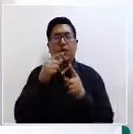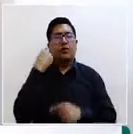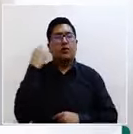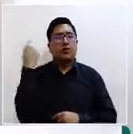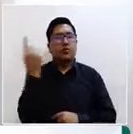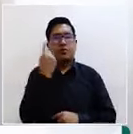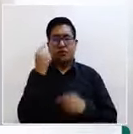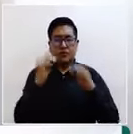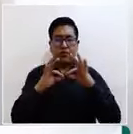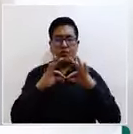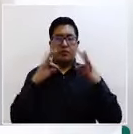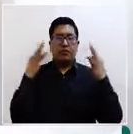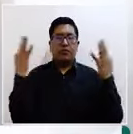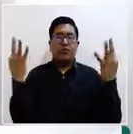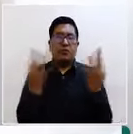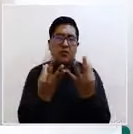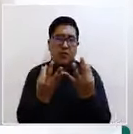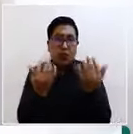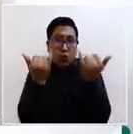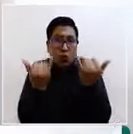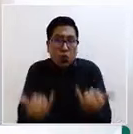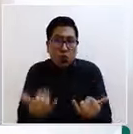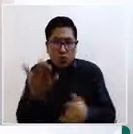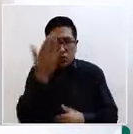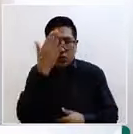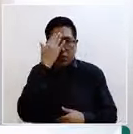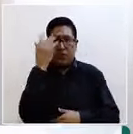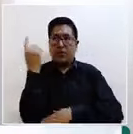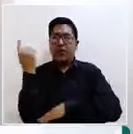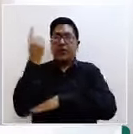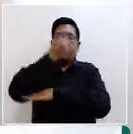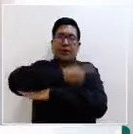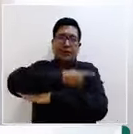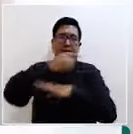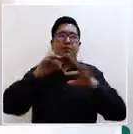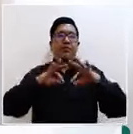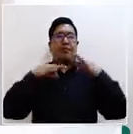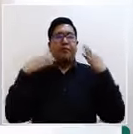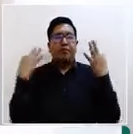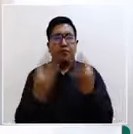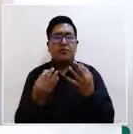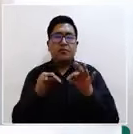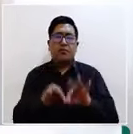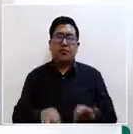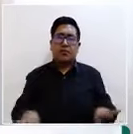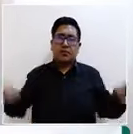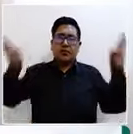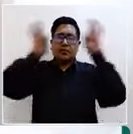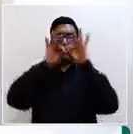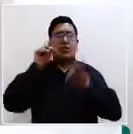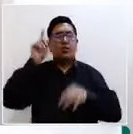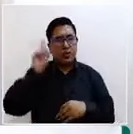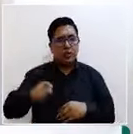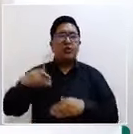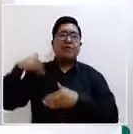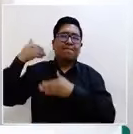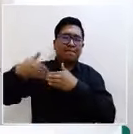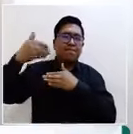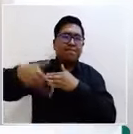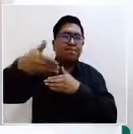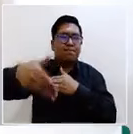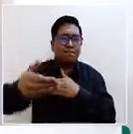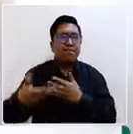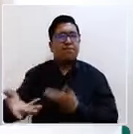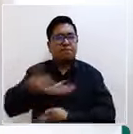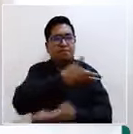familia. Y como hoy celebramos el Día de la Familia, es importante que la volvamos a repetir. En la familia